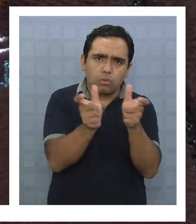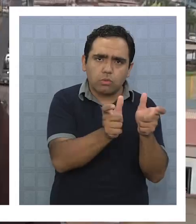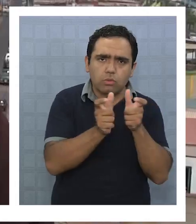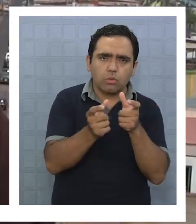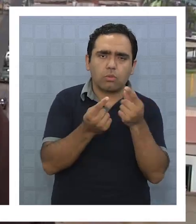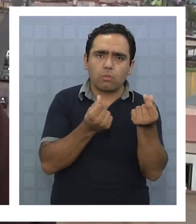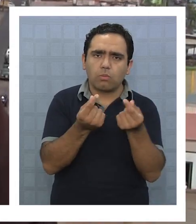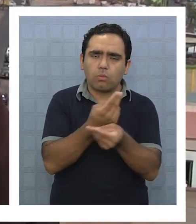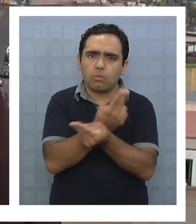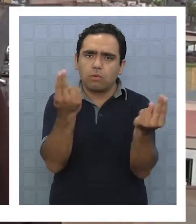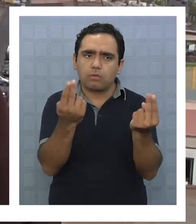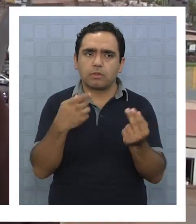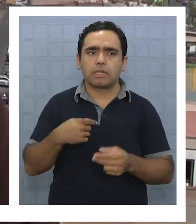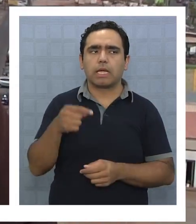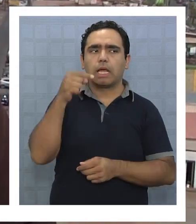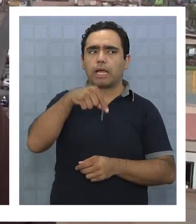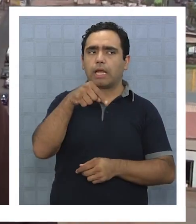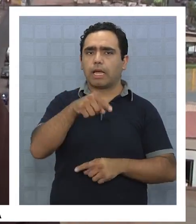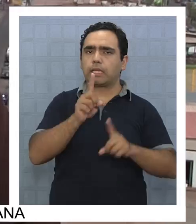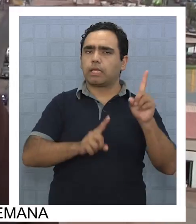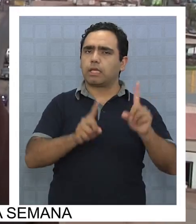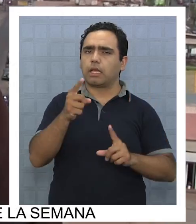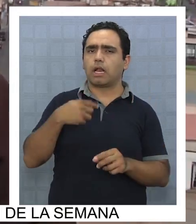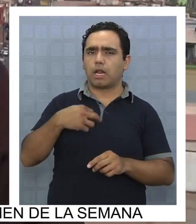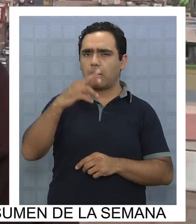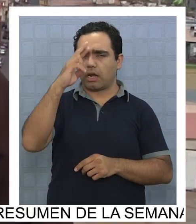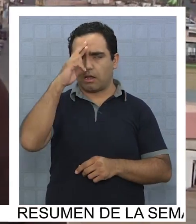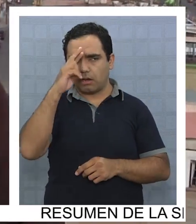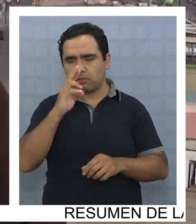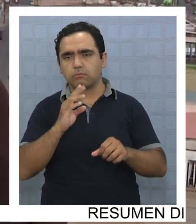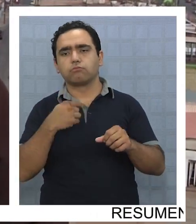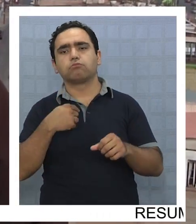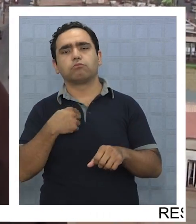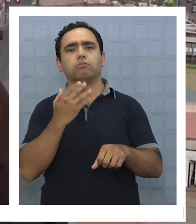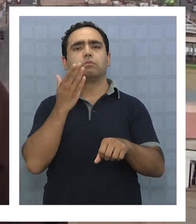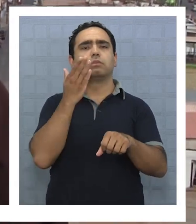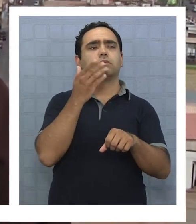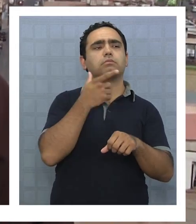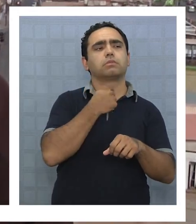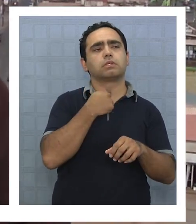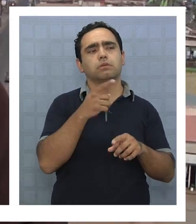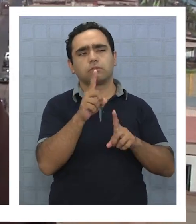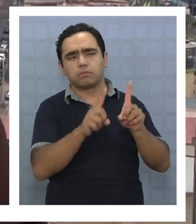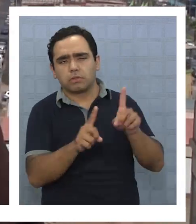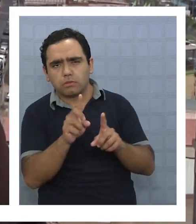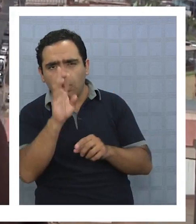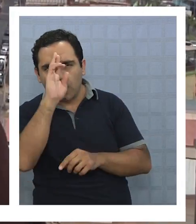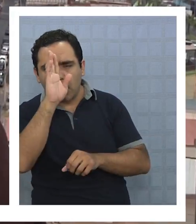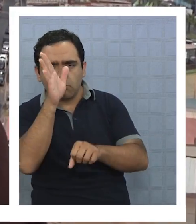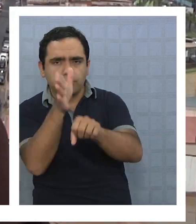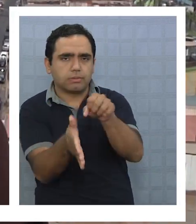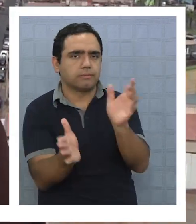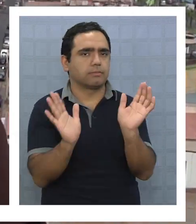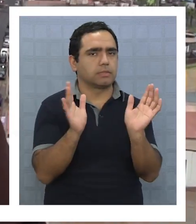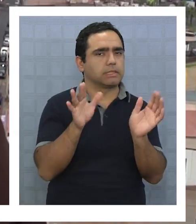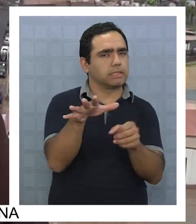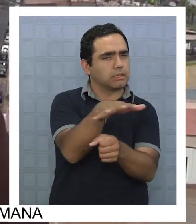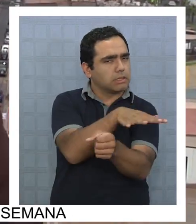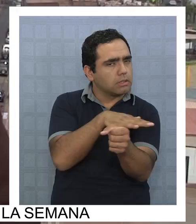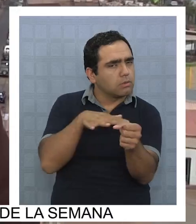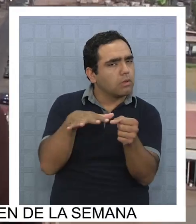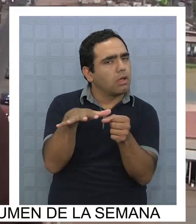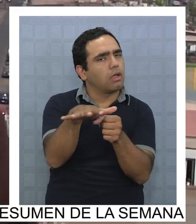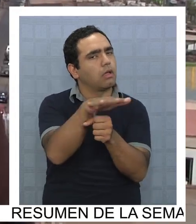Acá a alguien le va costar algo. Acá nuevamente estamos focalizados en que ocurren situaciones irregulares